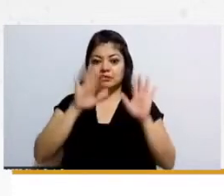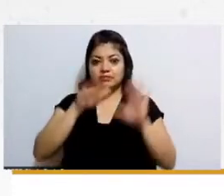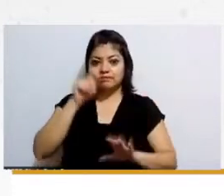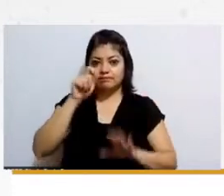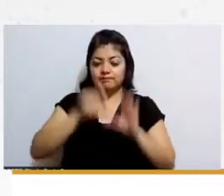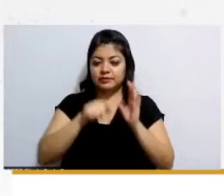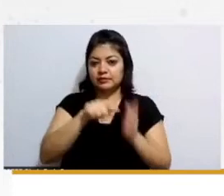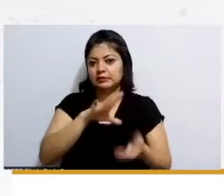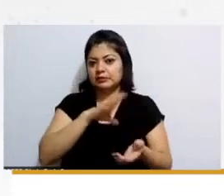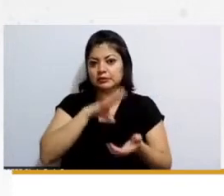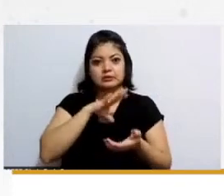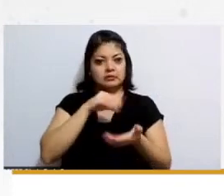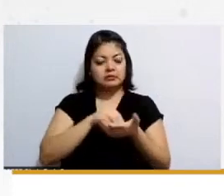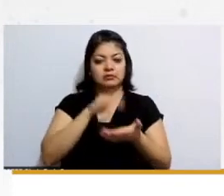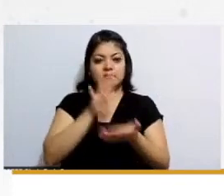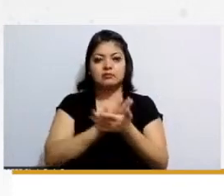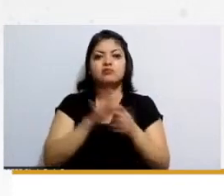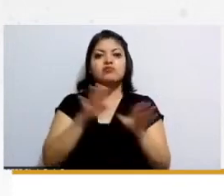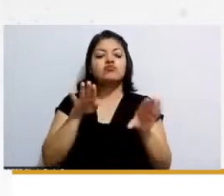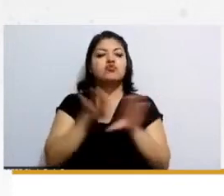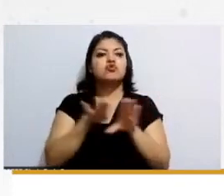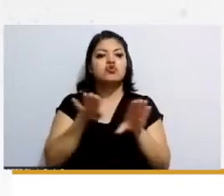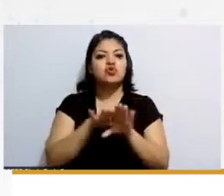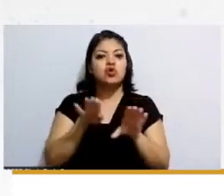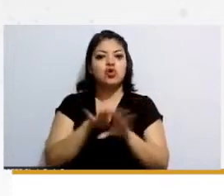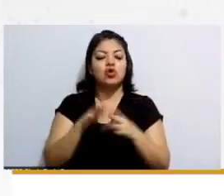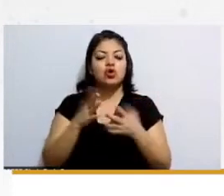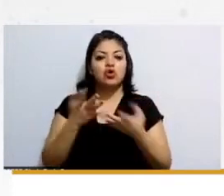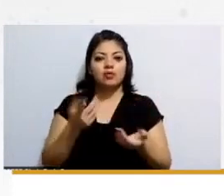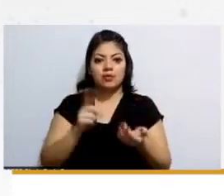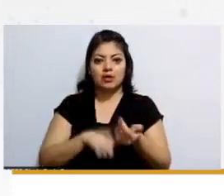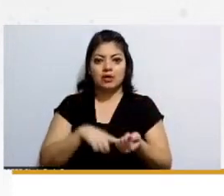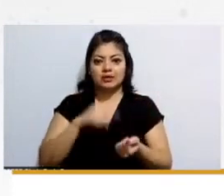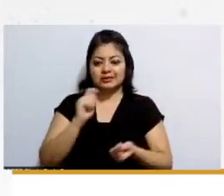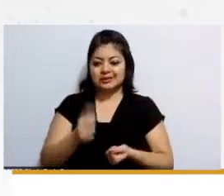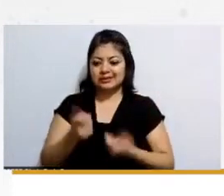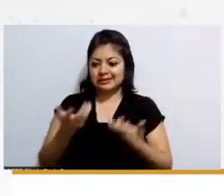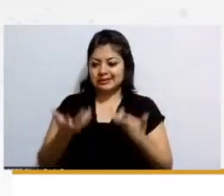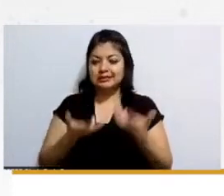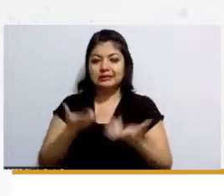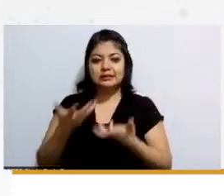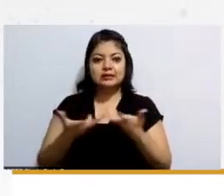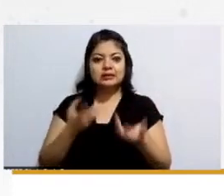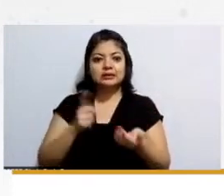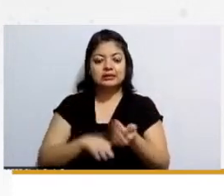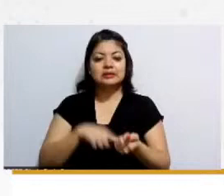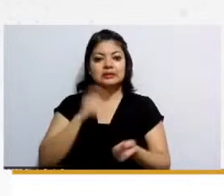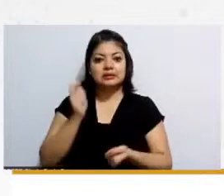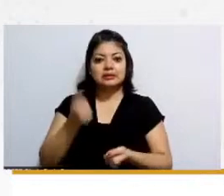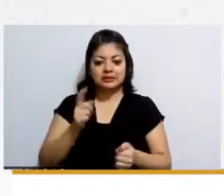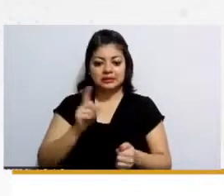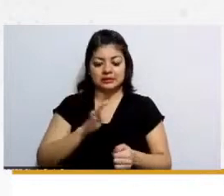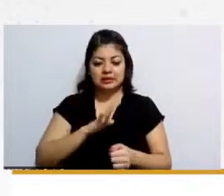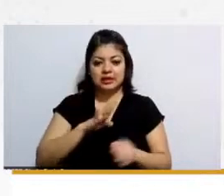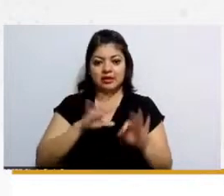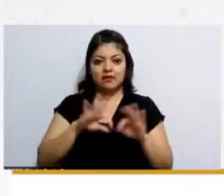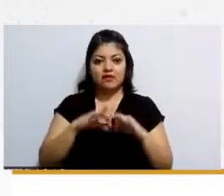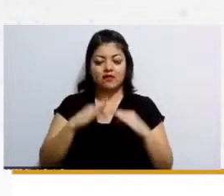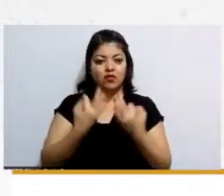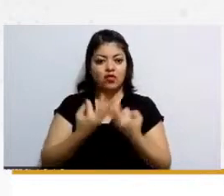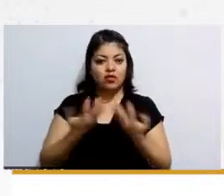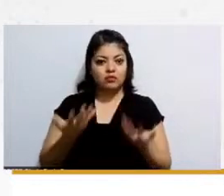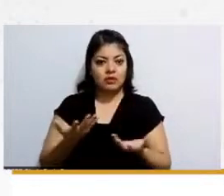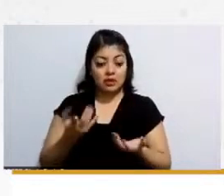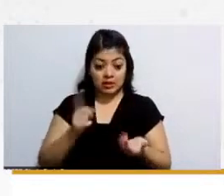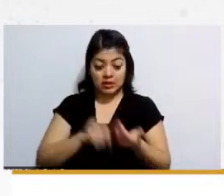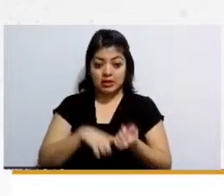marcada de cómo nos hacen ver de que a ver entonces estás haciendo un estereotipo entonces me estás diciendo